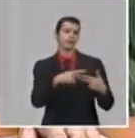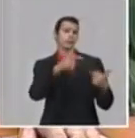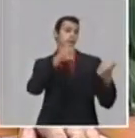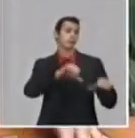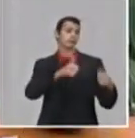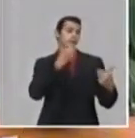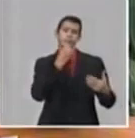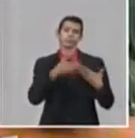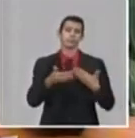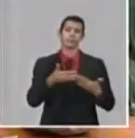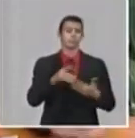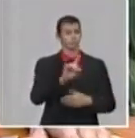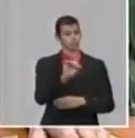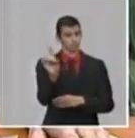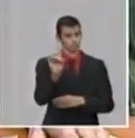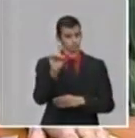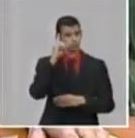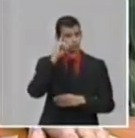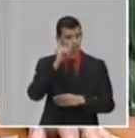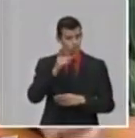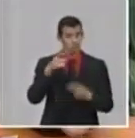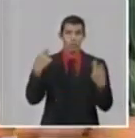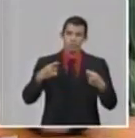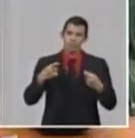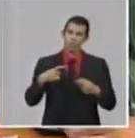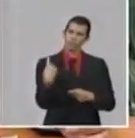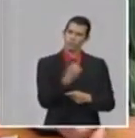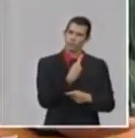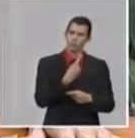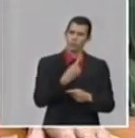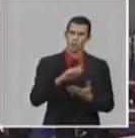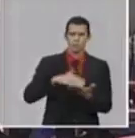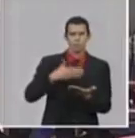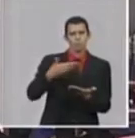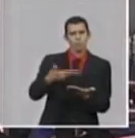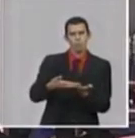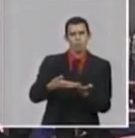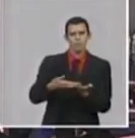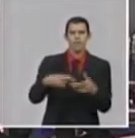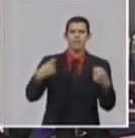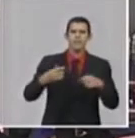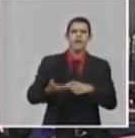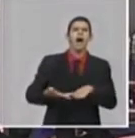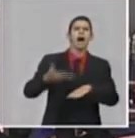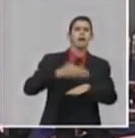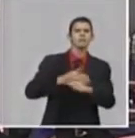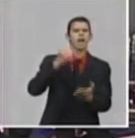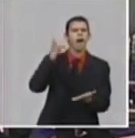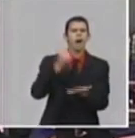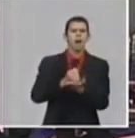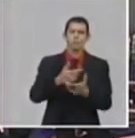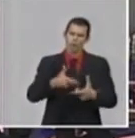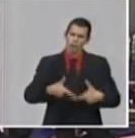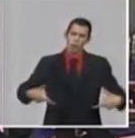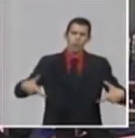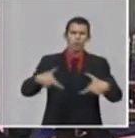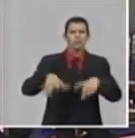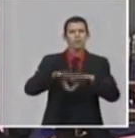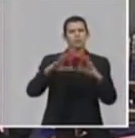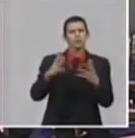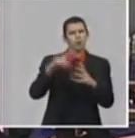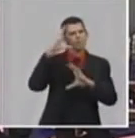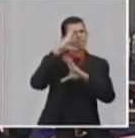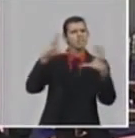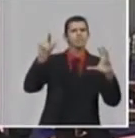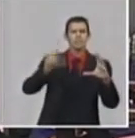científico que dirige el doctor Guillén, apoyado por, bueno, la doctora Gillian Martínez, que es gerencia de las actividades